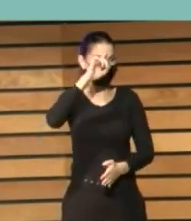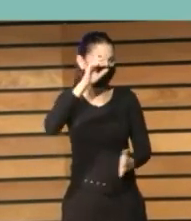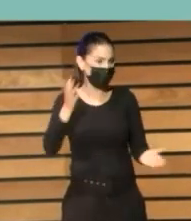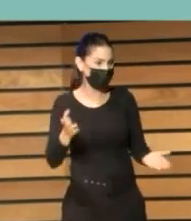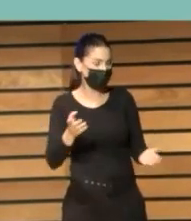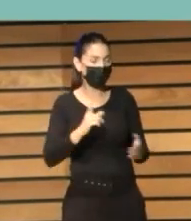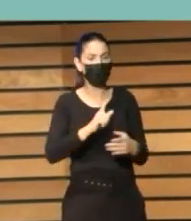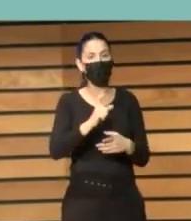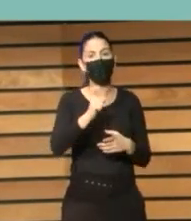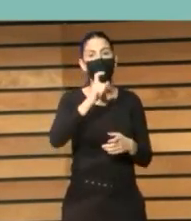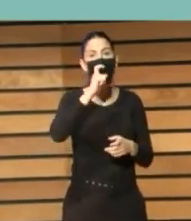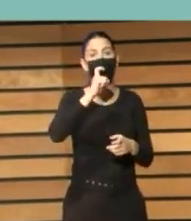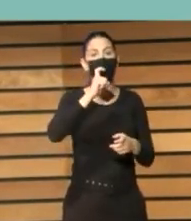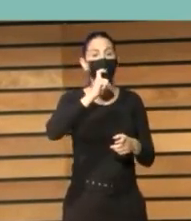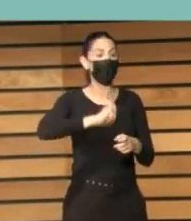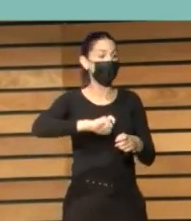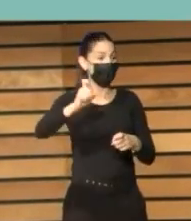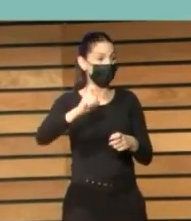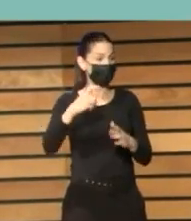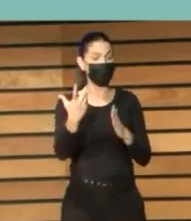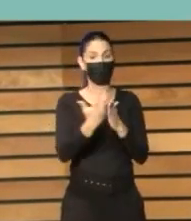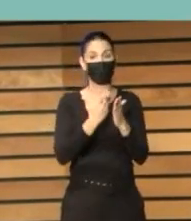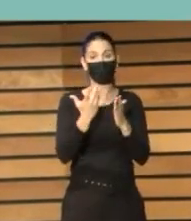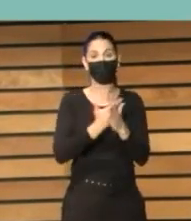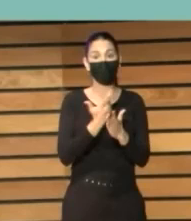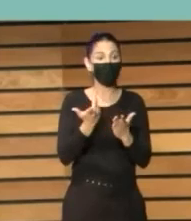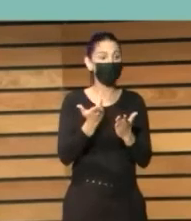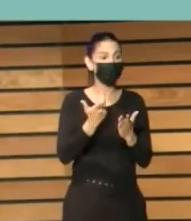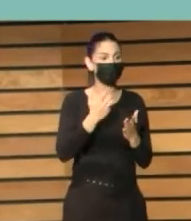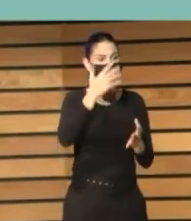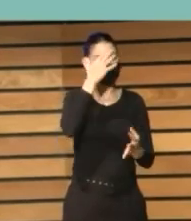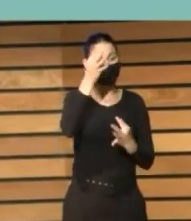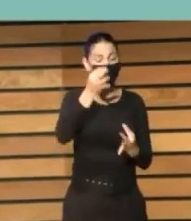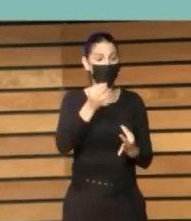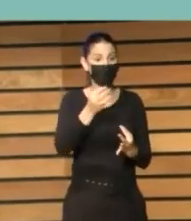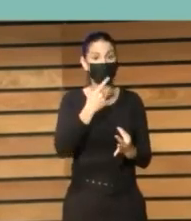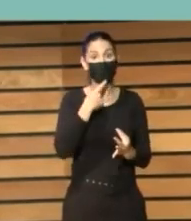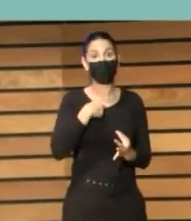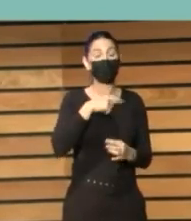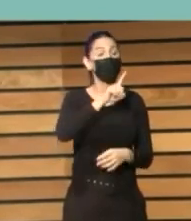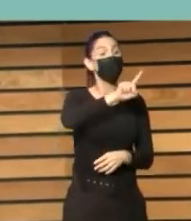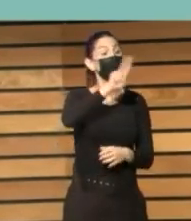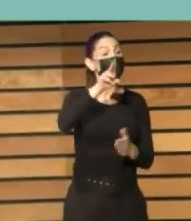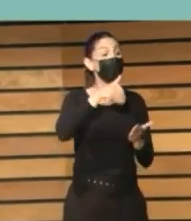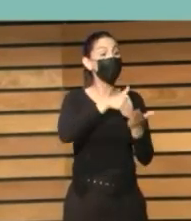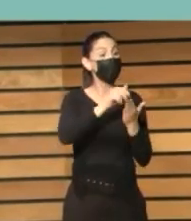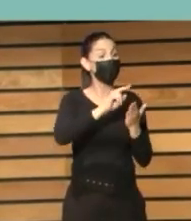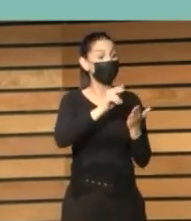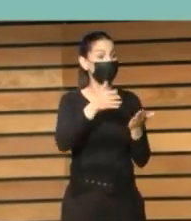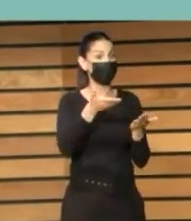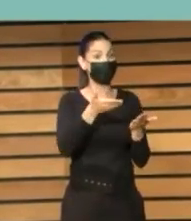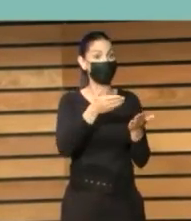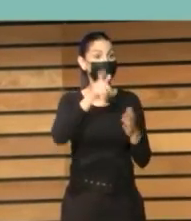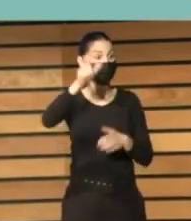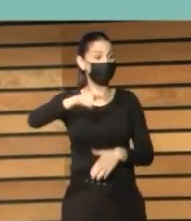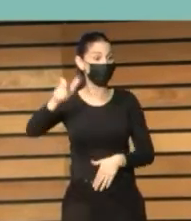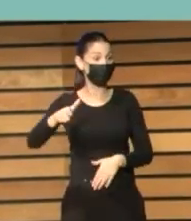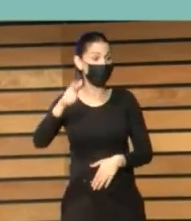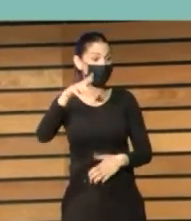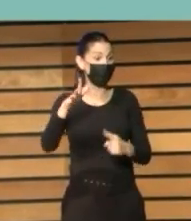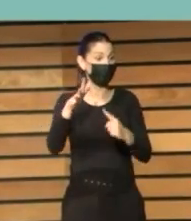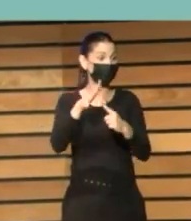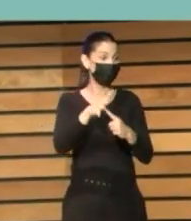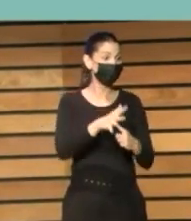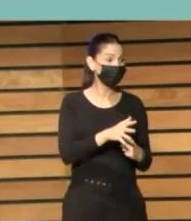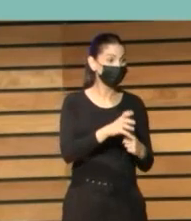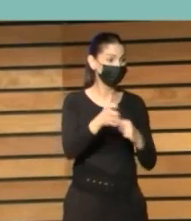Fundación FOESA o el propio INE, tenemos más de 12 millones de personas en riesgo de exclusión social y hay